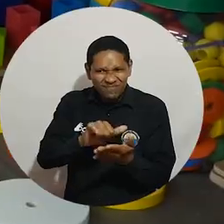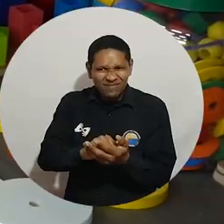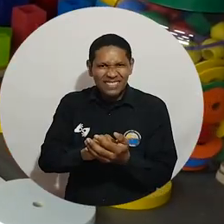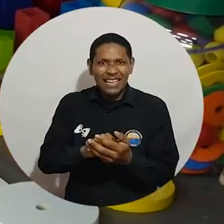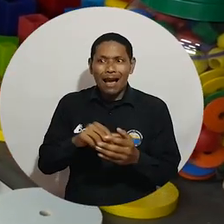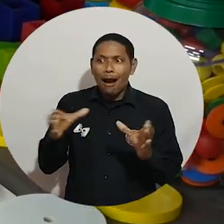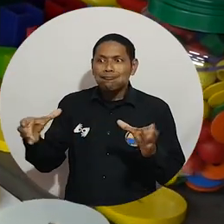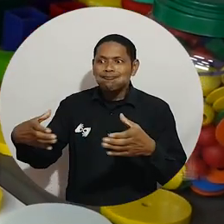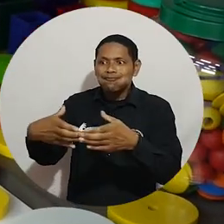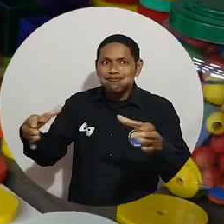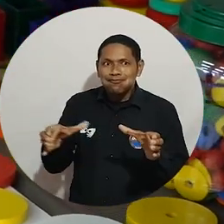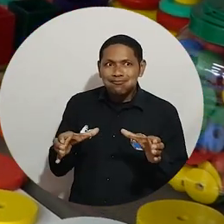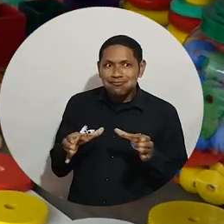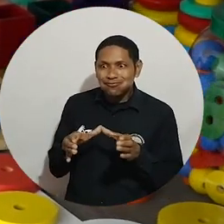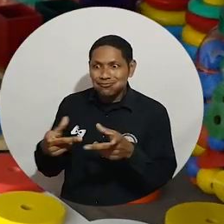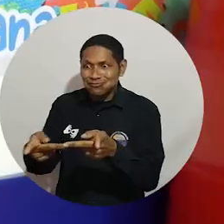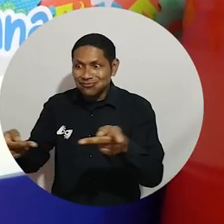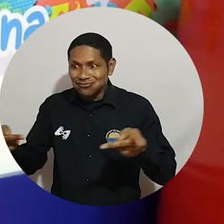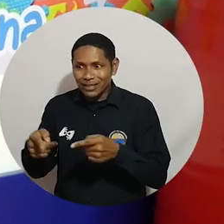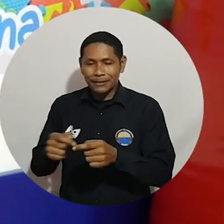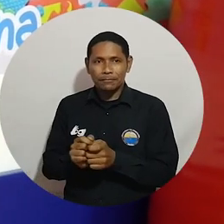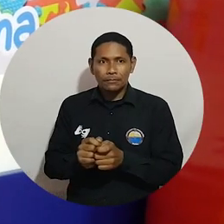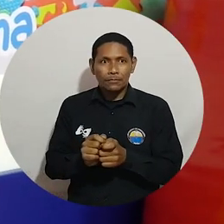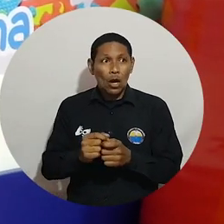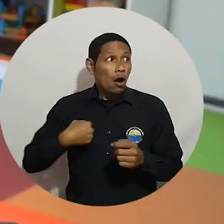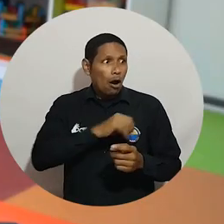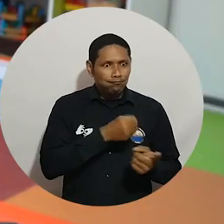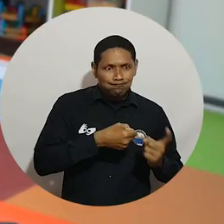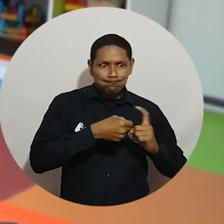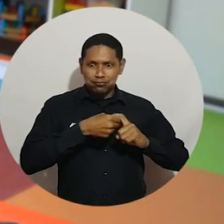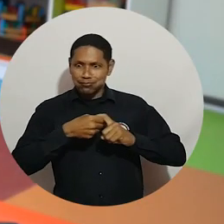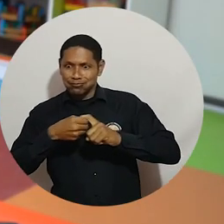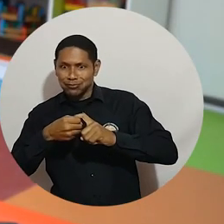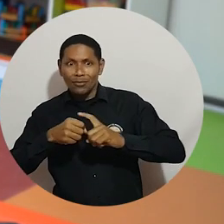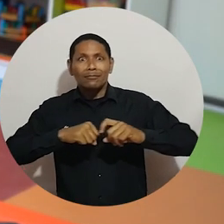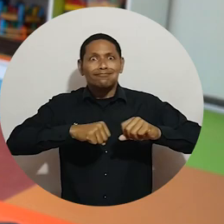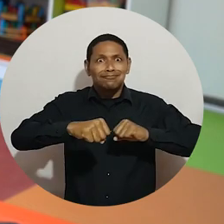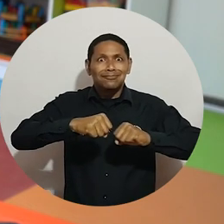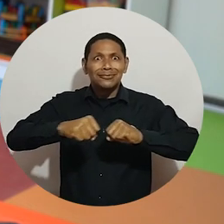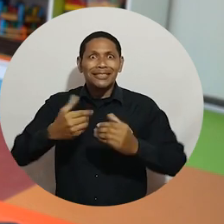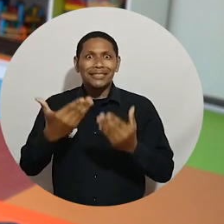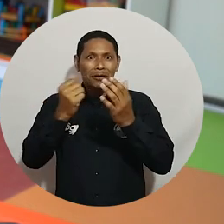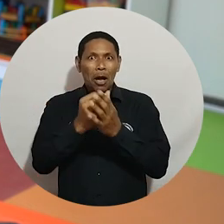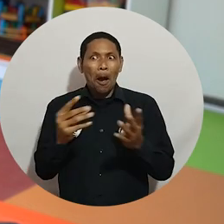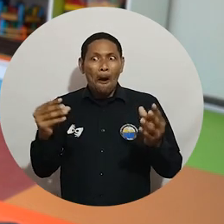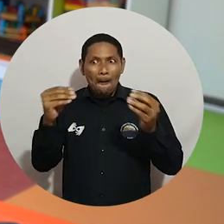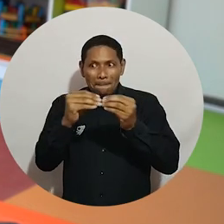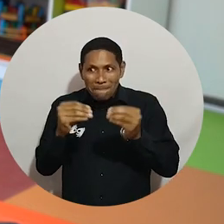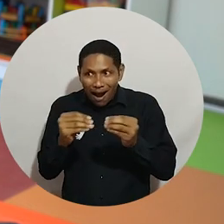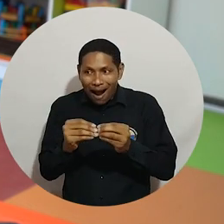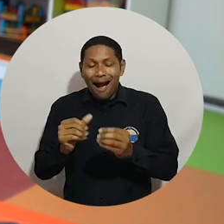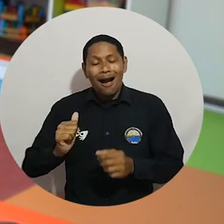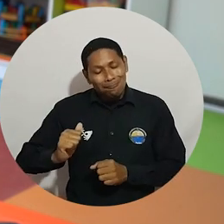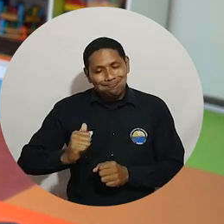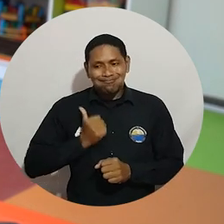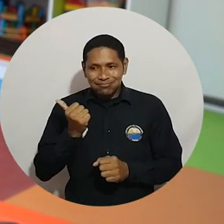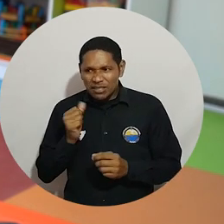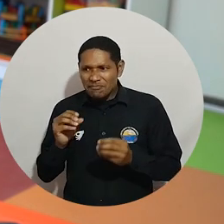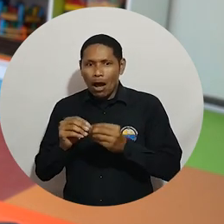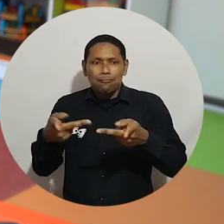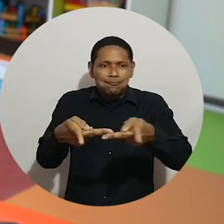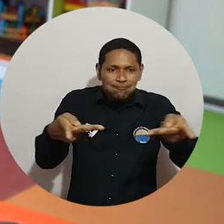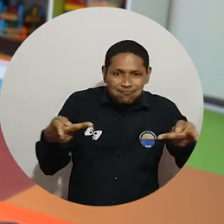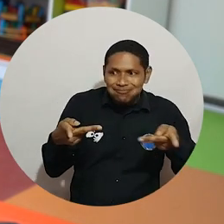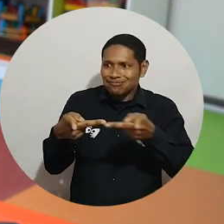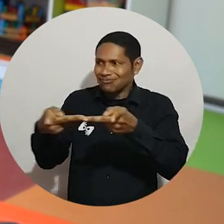cuento, realizado en el Centro de Atención Integral a la Infancia. Hemos sido vinculados a esta actividad, también con el fin de